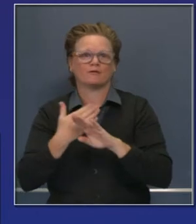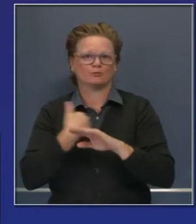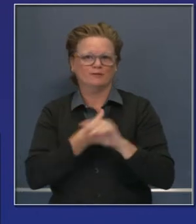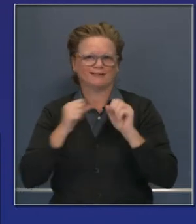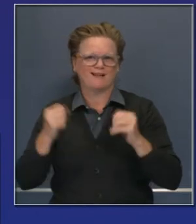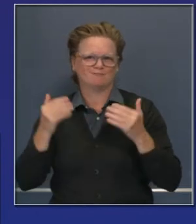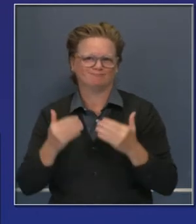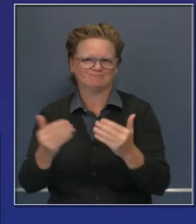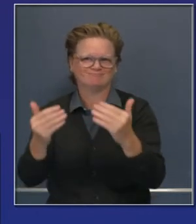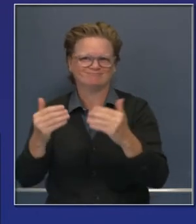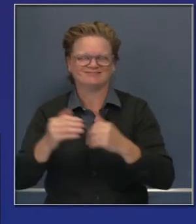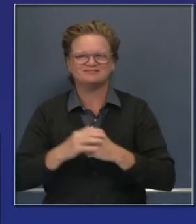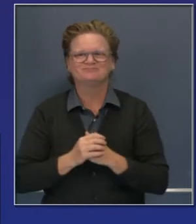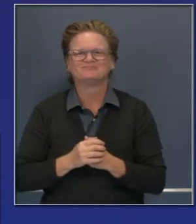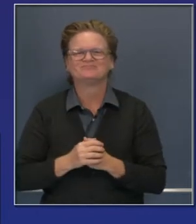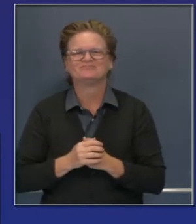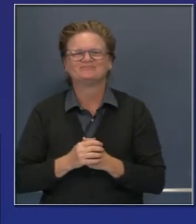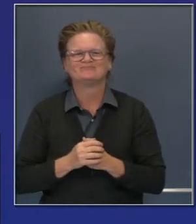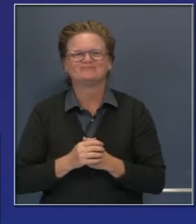adelante con este sistema.